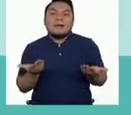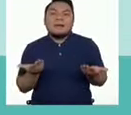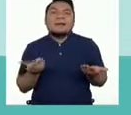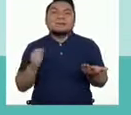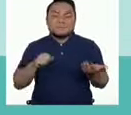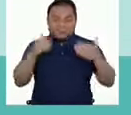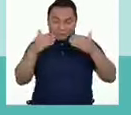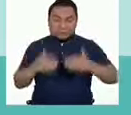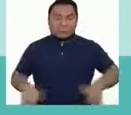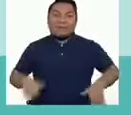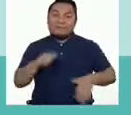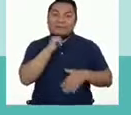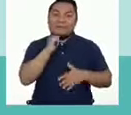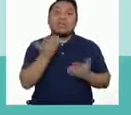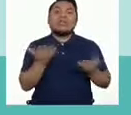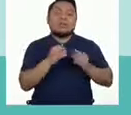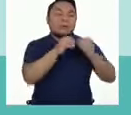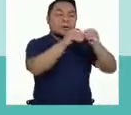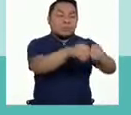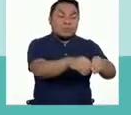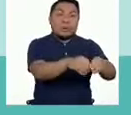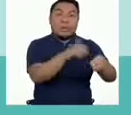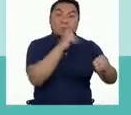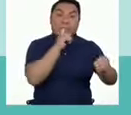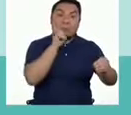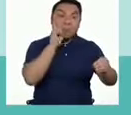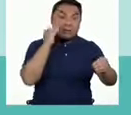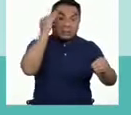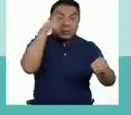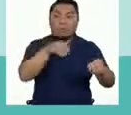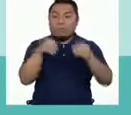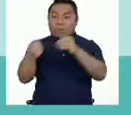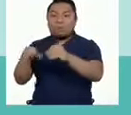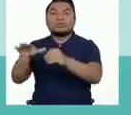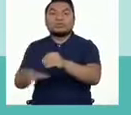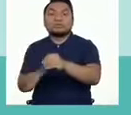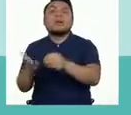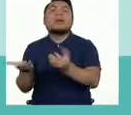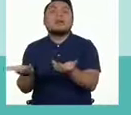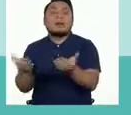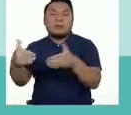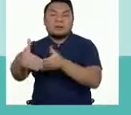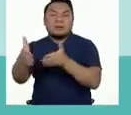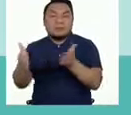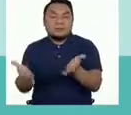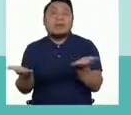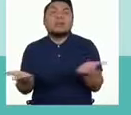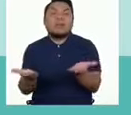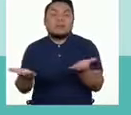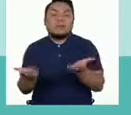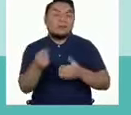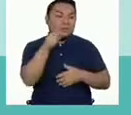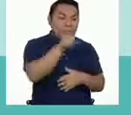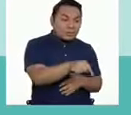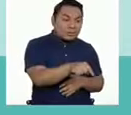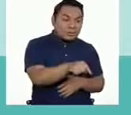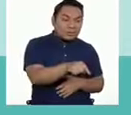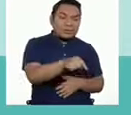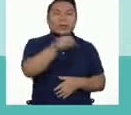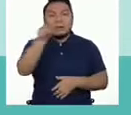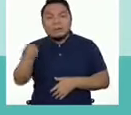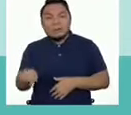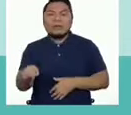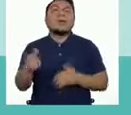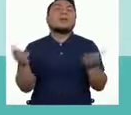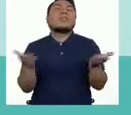Los shorts. ¿Dónde debemos guardar los shorts? ¿En las prendas de los padres de David o en